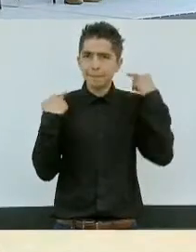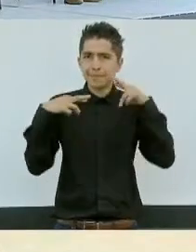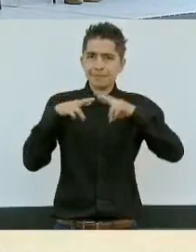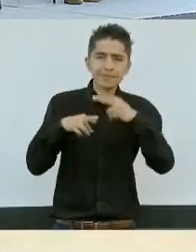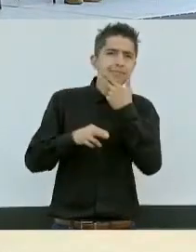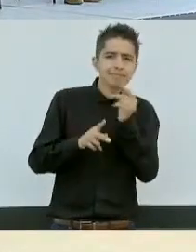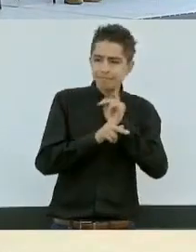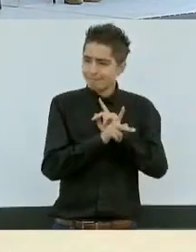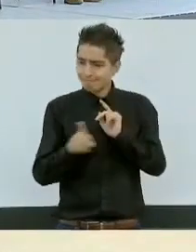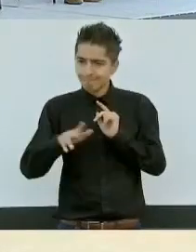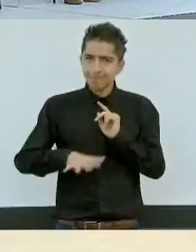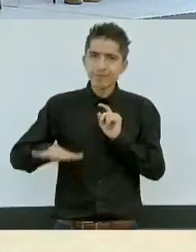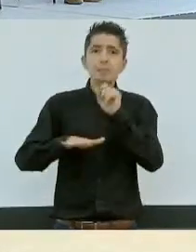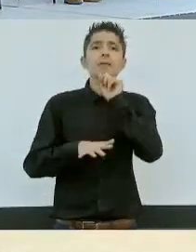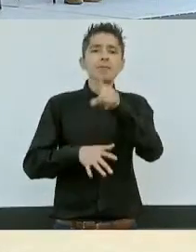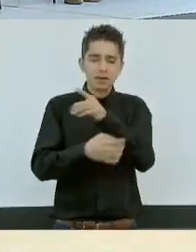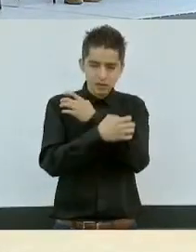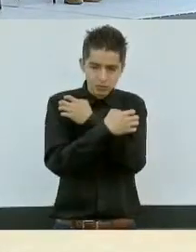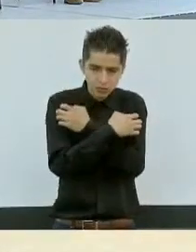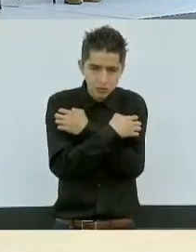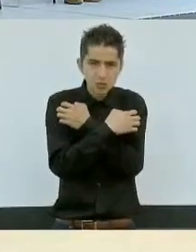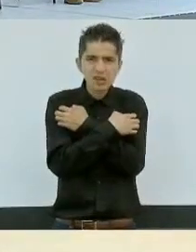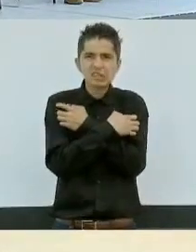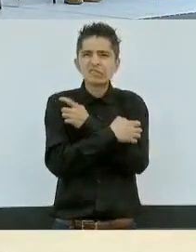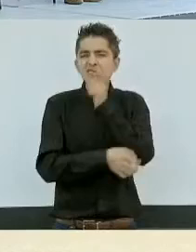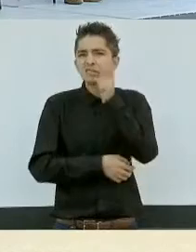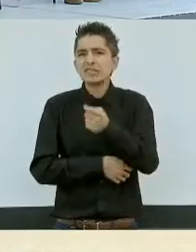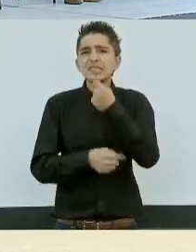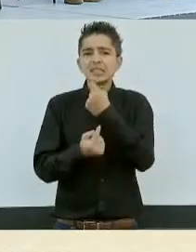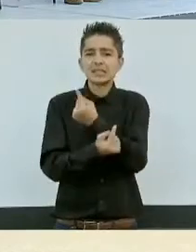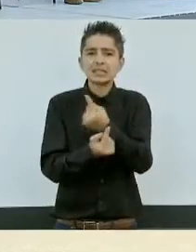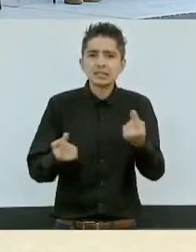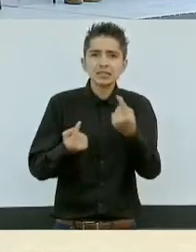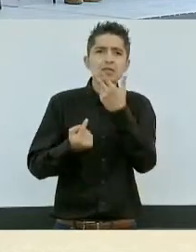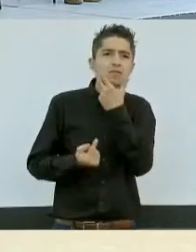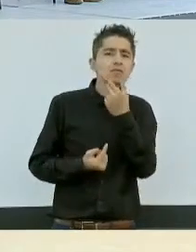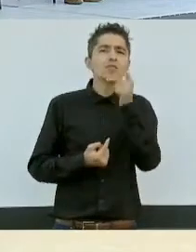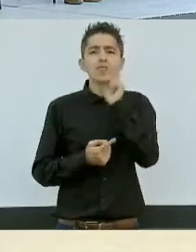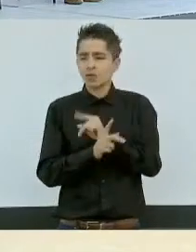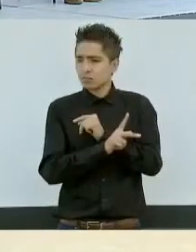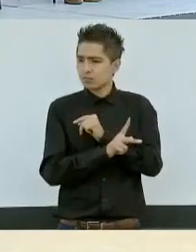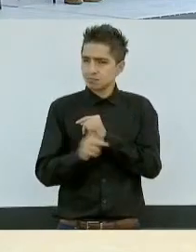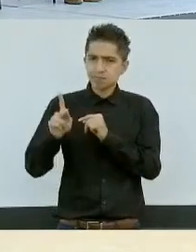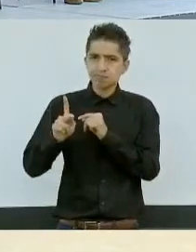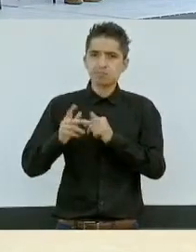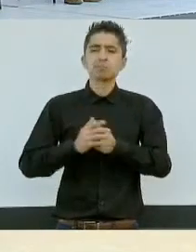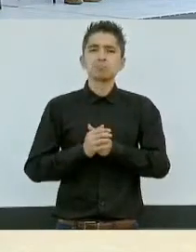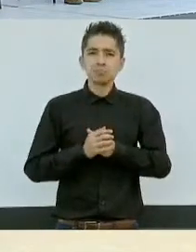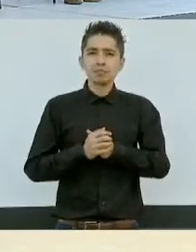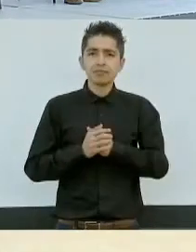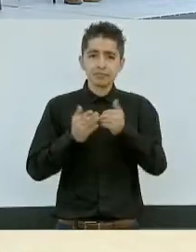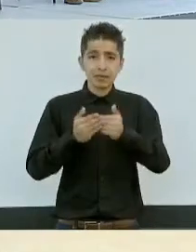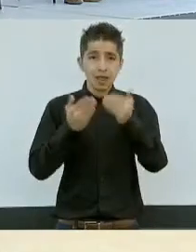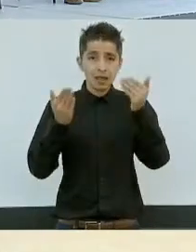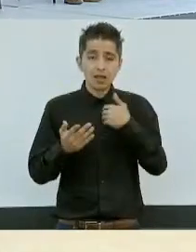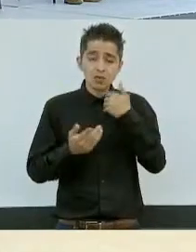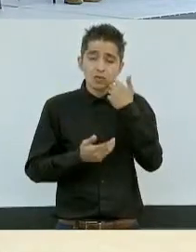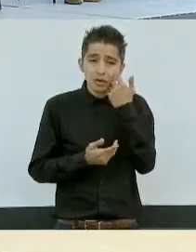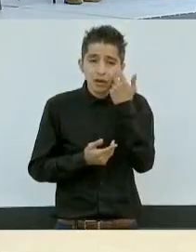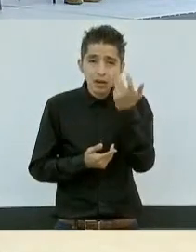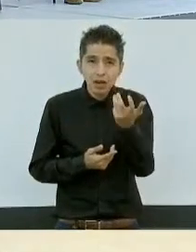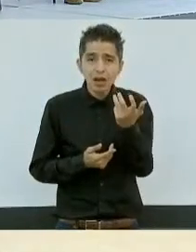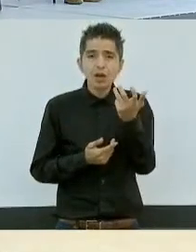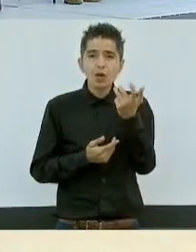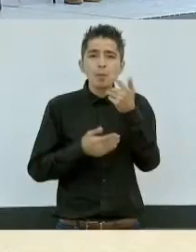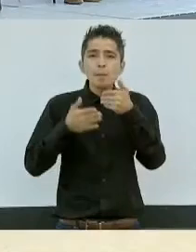y, desde luego, con la educación de las niñas y los niños. Quiero que sea el